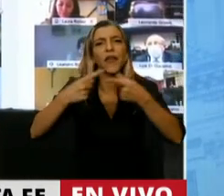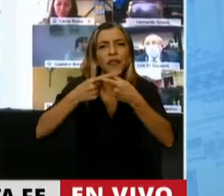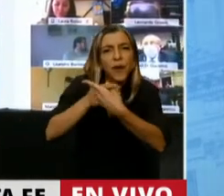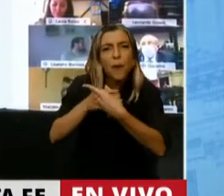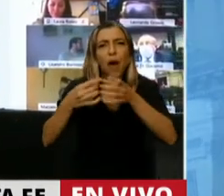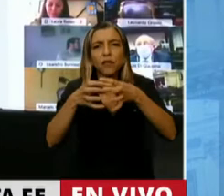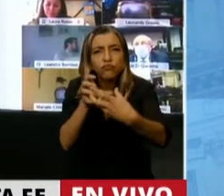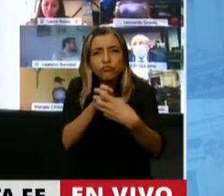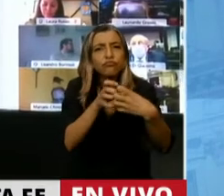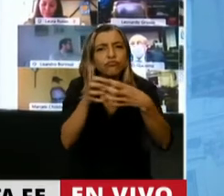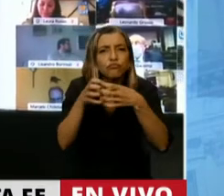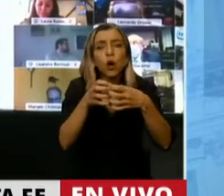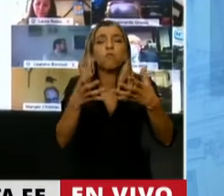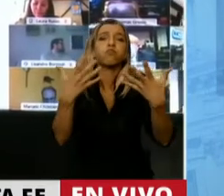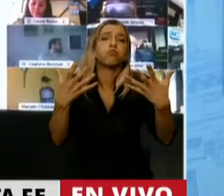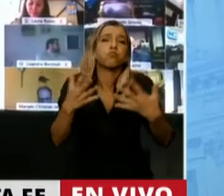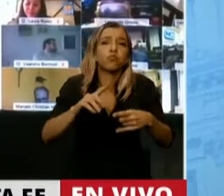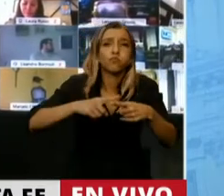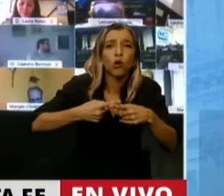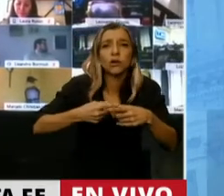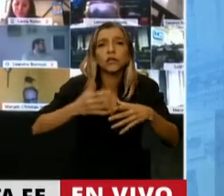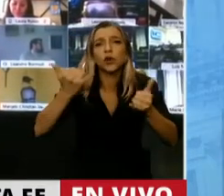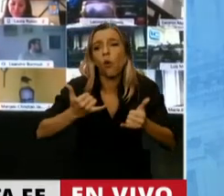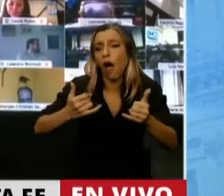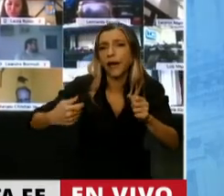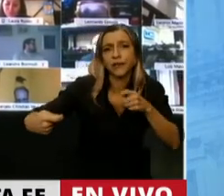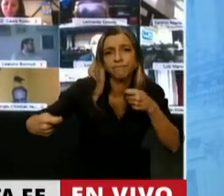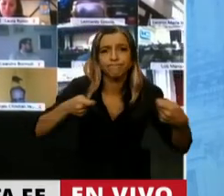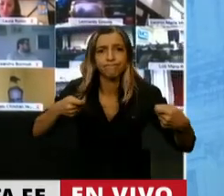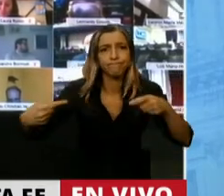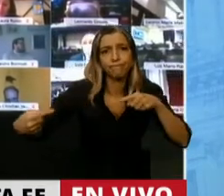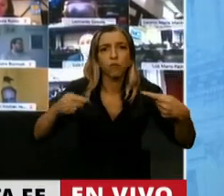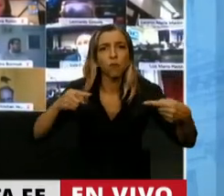Claramente hubo fricciones políticas, intereses contrapuestos.